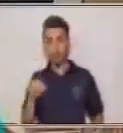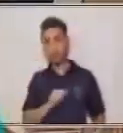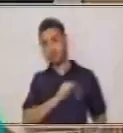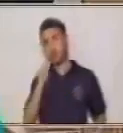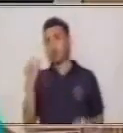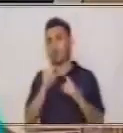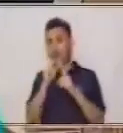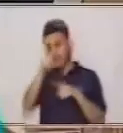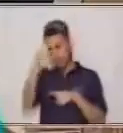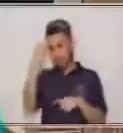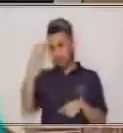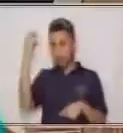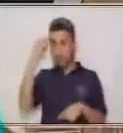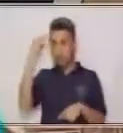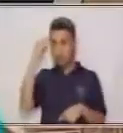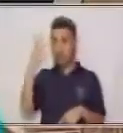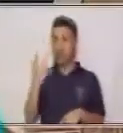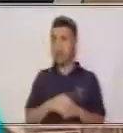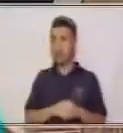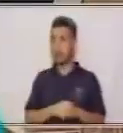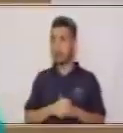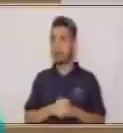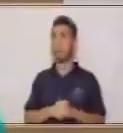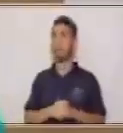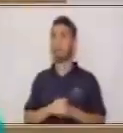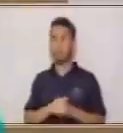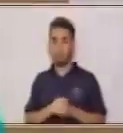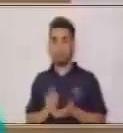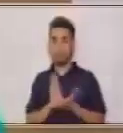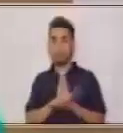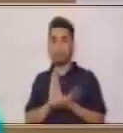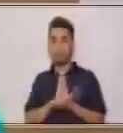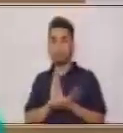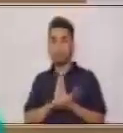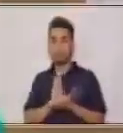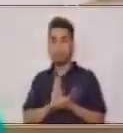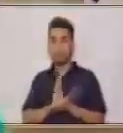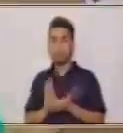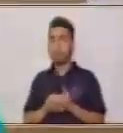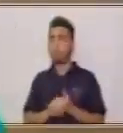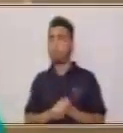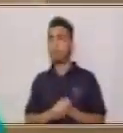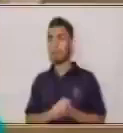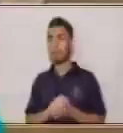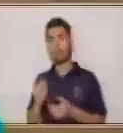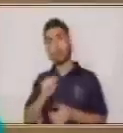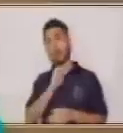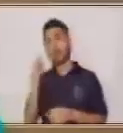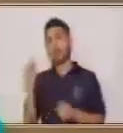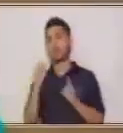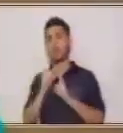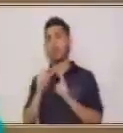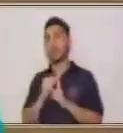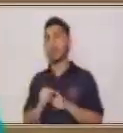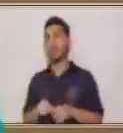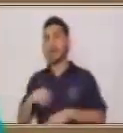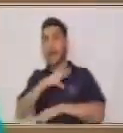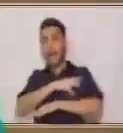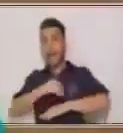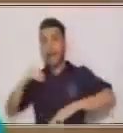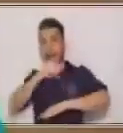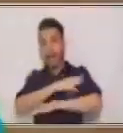tenemos buena memoria. Banco. Muy bien. ¿Y cuál era la otra? Gato.